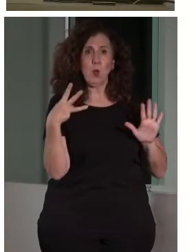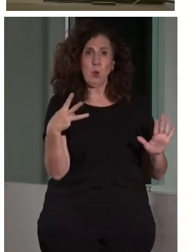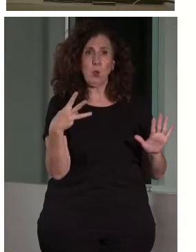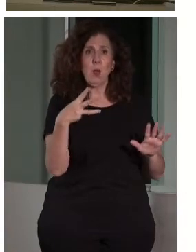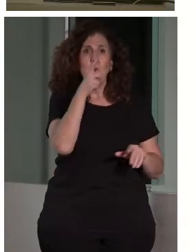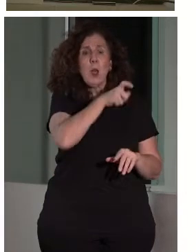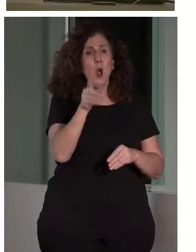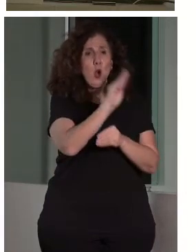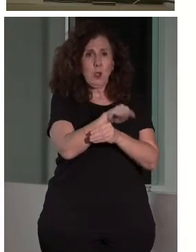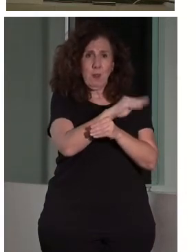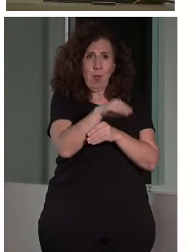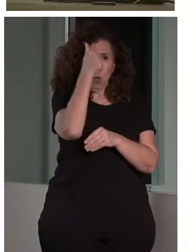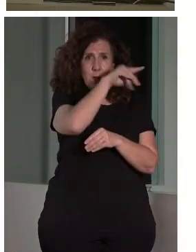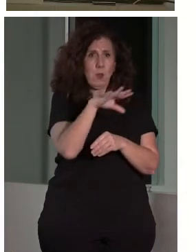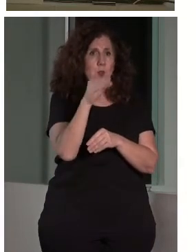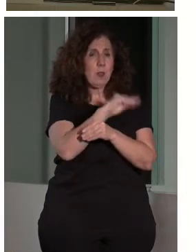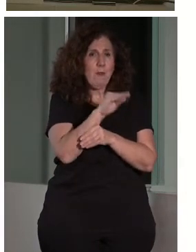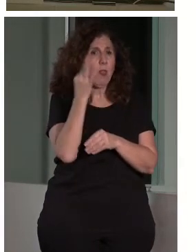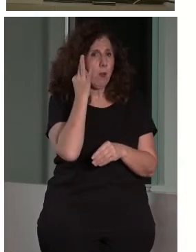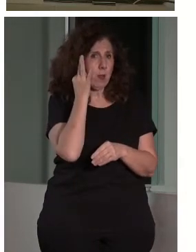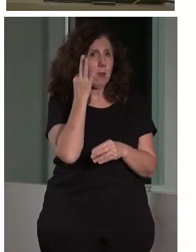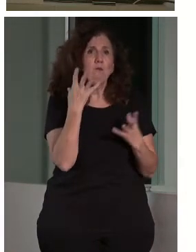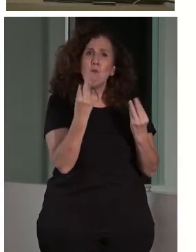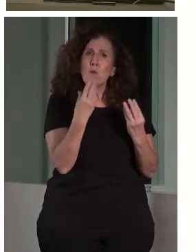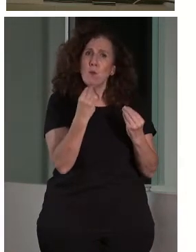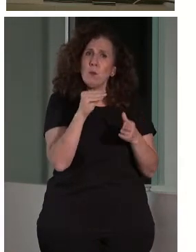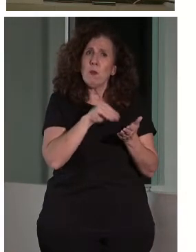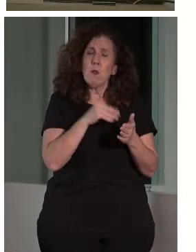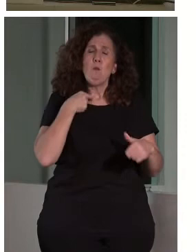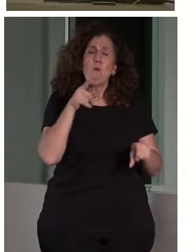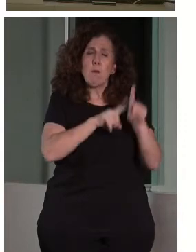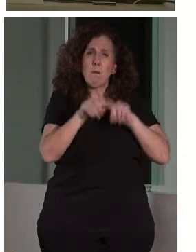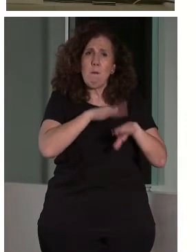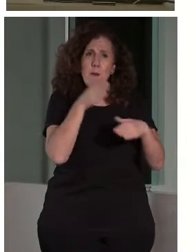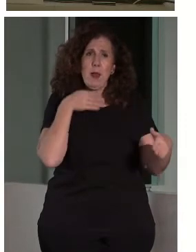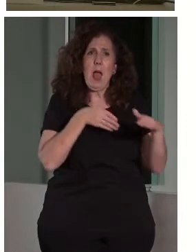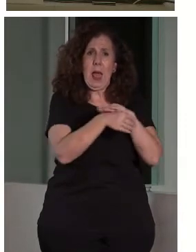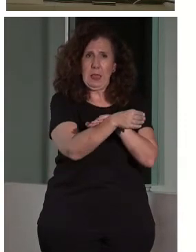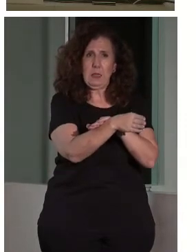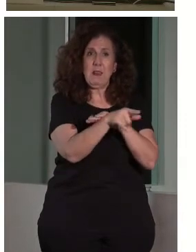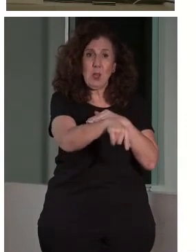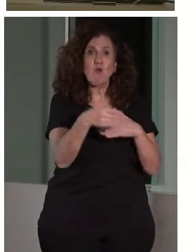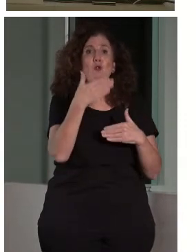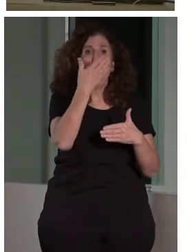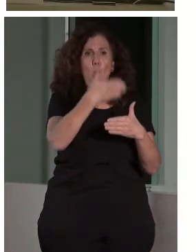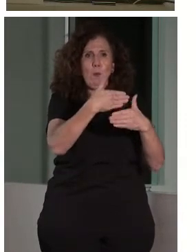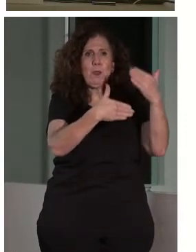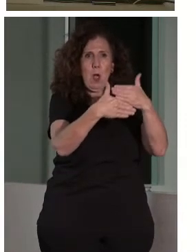conservadoras y gestores del patrimonio, muchos, son un gran problema para la accesibilidad al patrimonio. Son un obstáculo, una barrera.